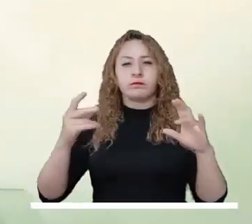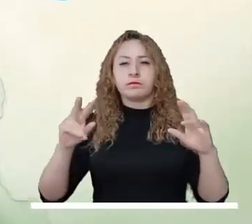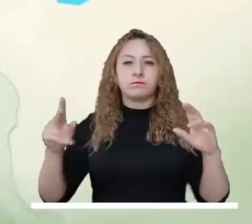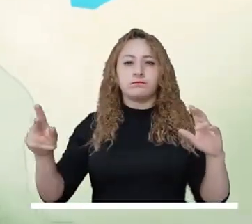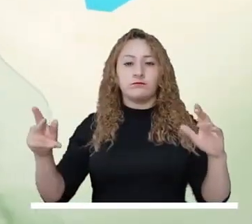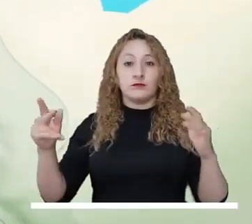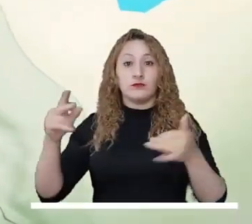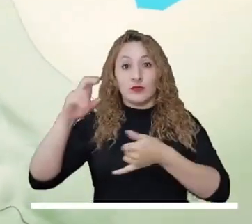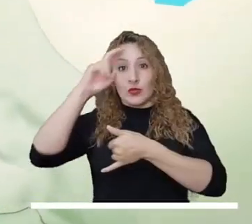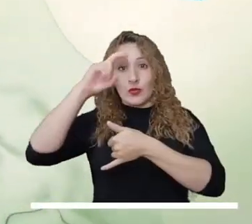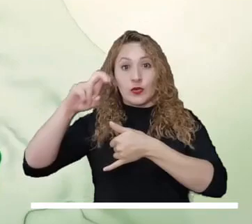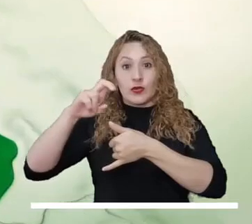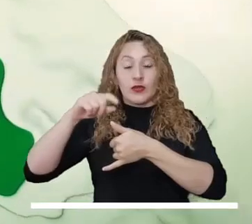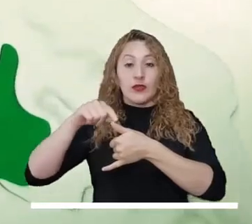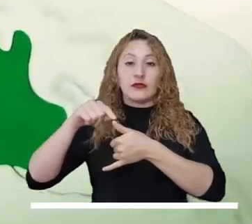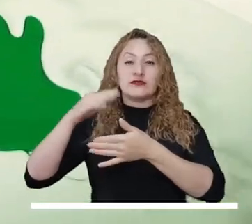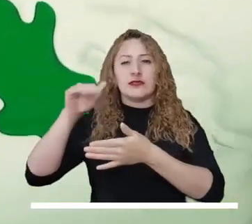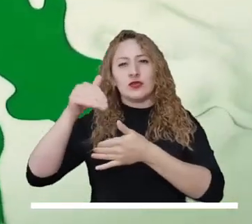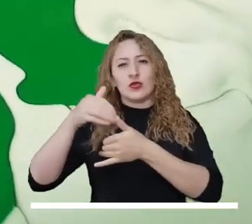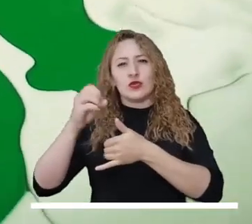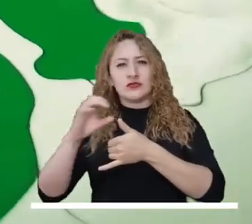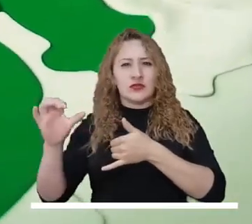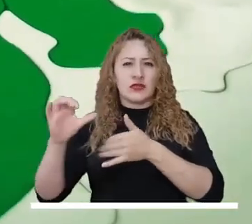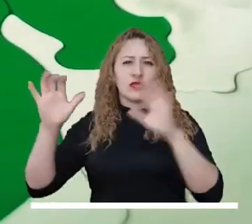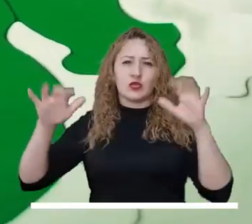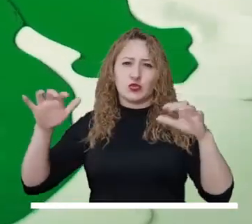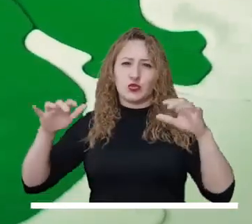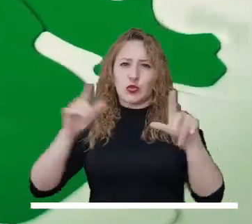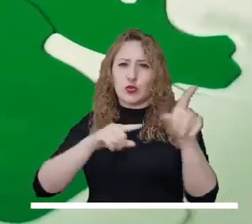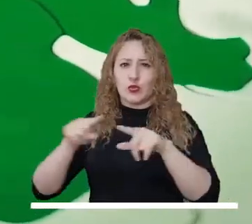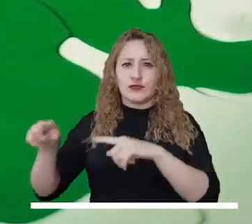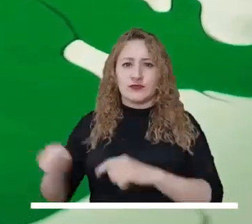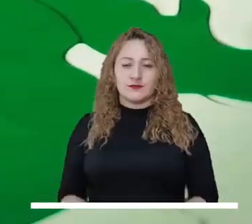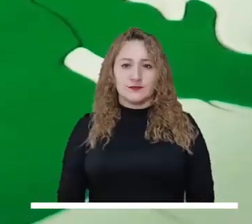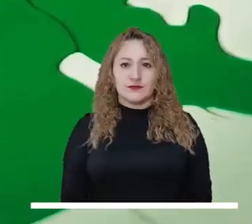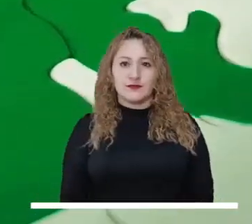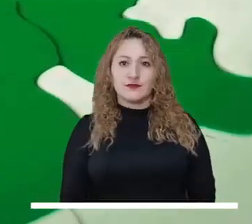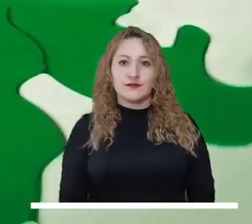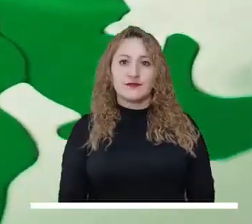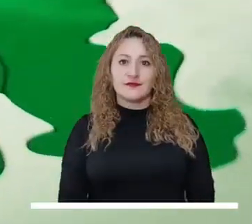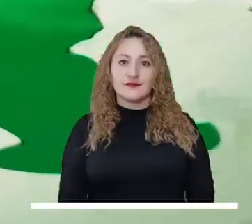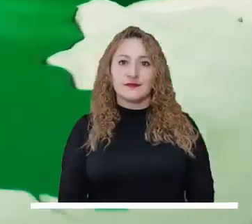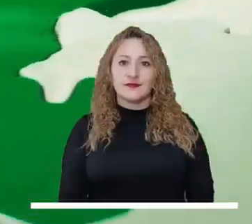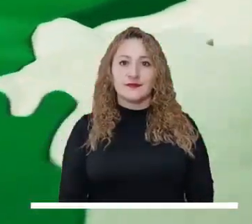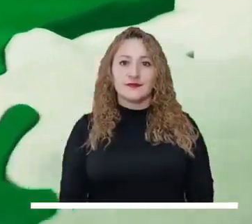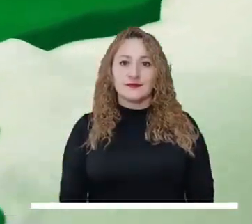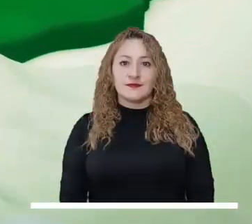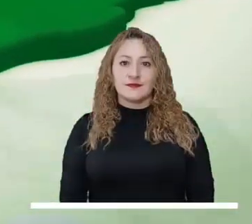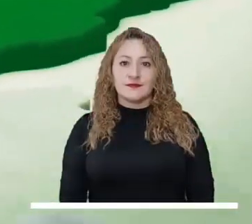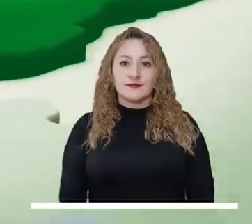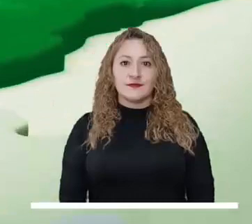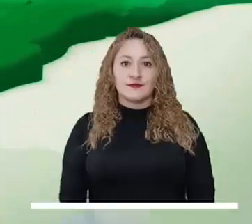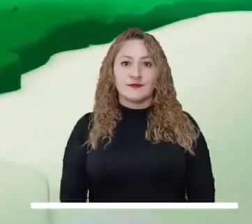con nubosidad variable se prevé en el norte del país. En el centro y occidente del litoral son probables algunas lluvias.